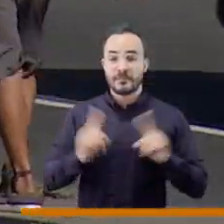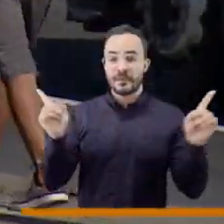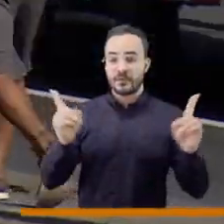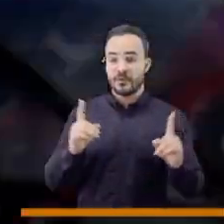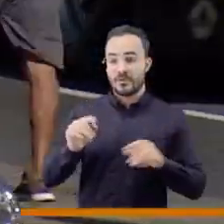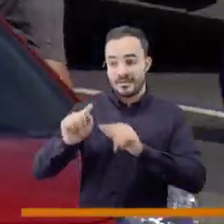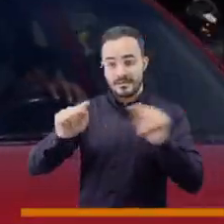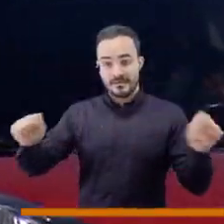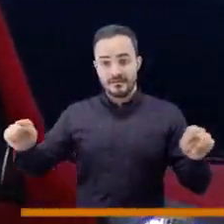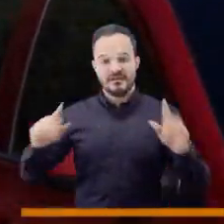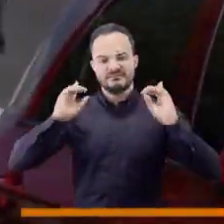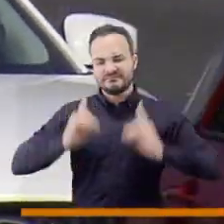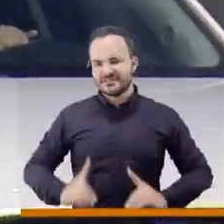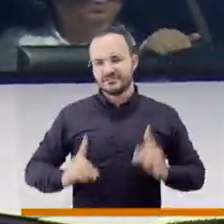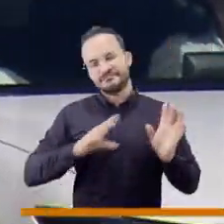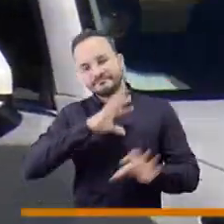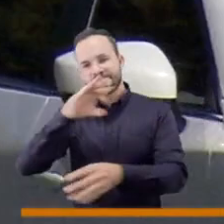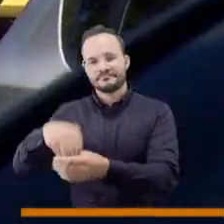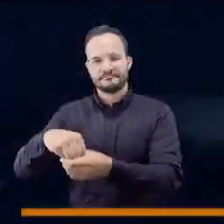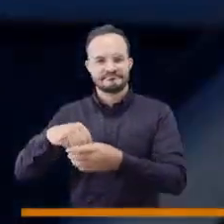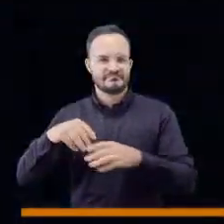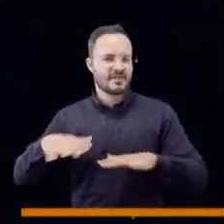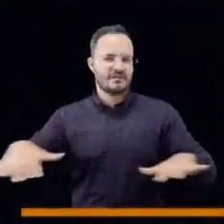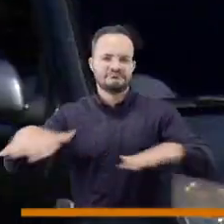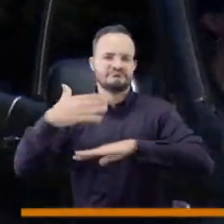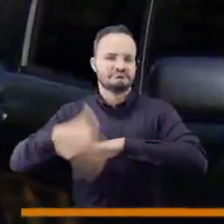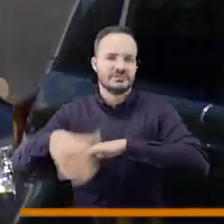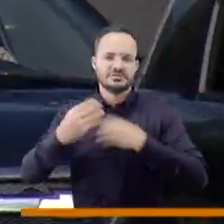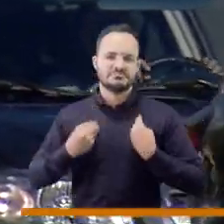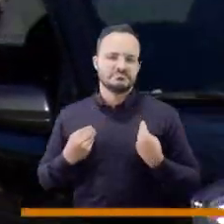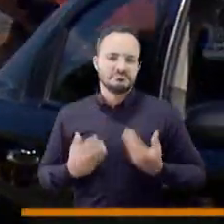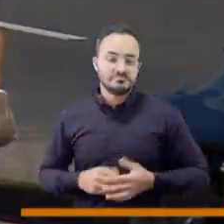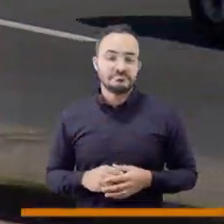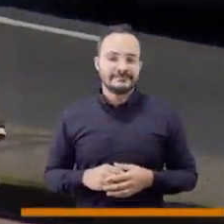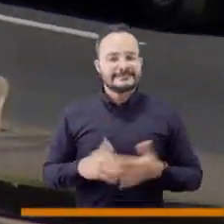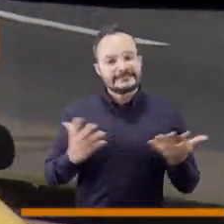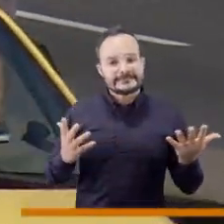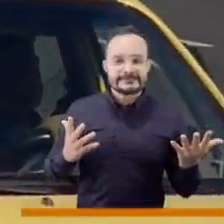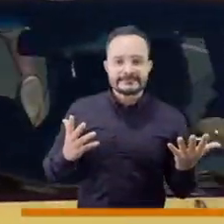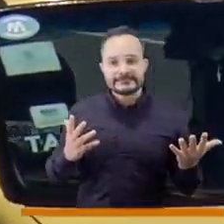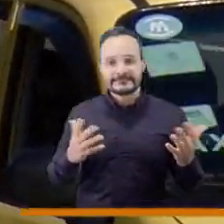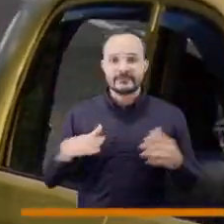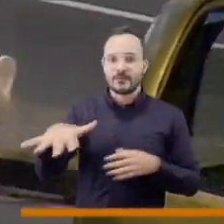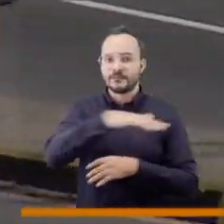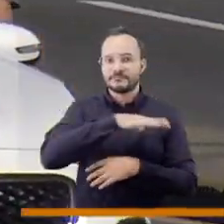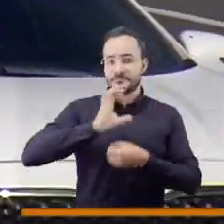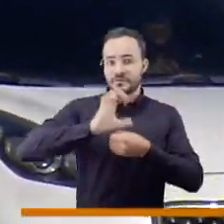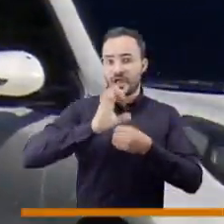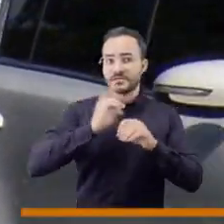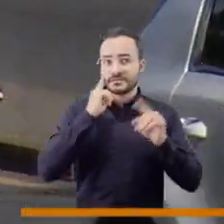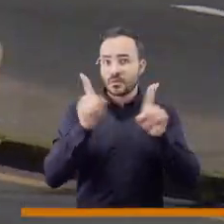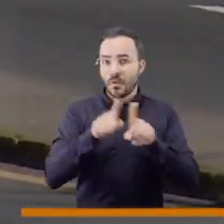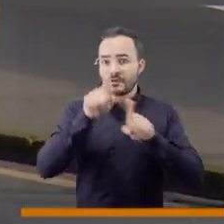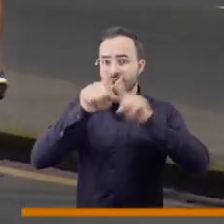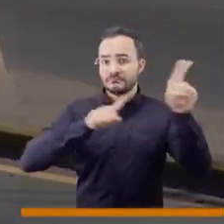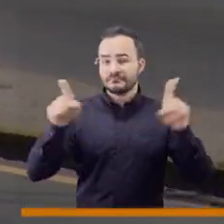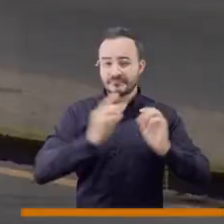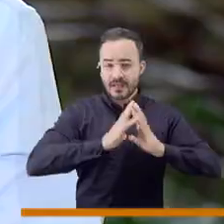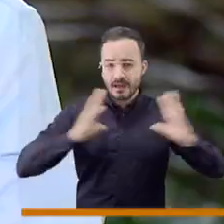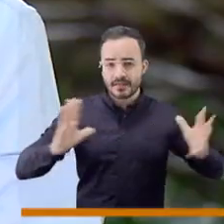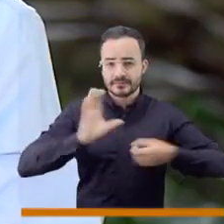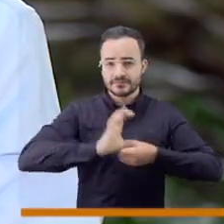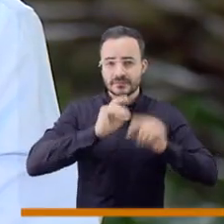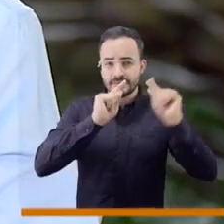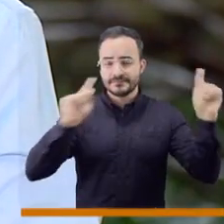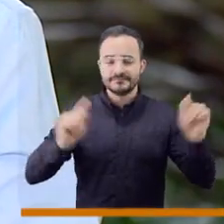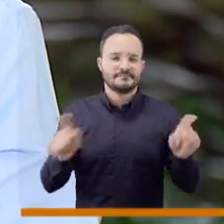situación también de habitancia en calle hay un factor que indiscutiblemente influye mucho, yo diría que en todas las ciudades